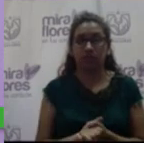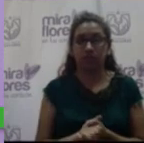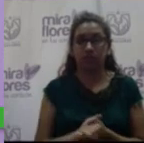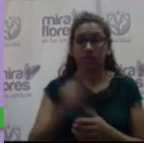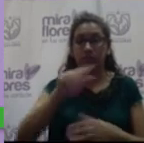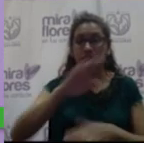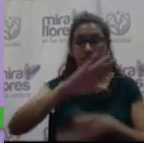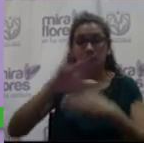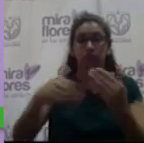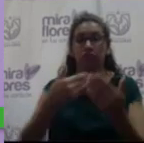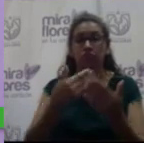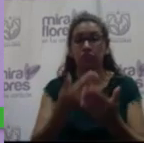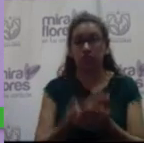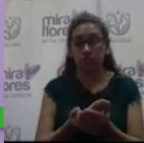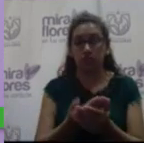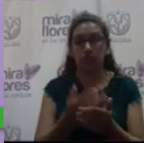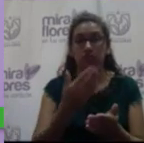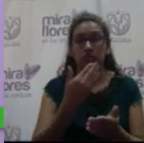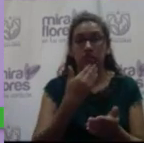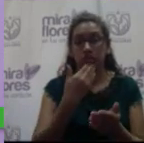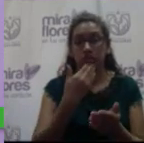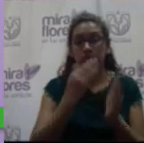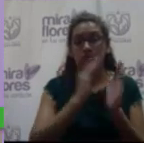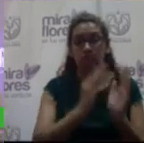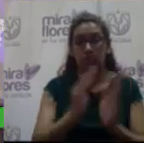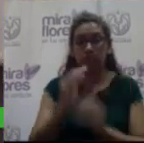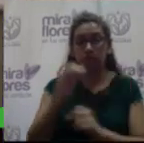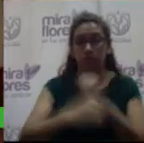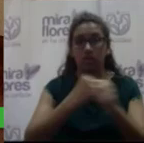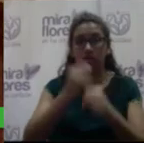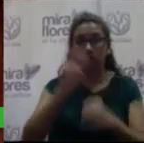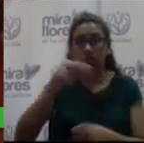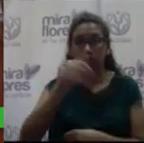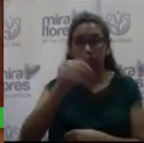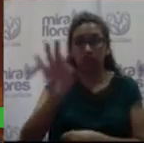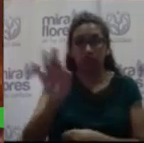todo respecto al tema del proceso que se llevó a cabo para el año 2019.